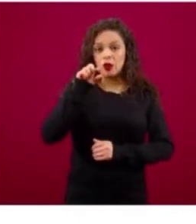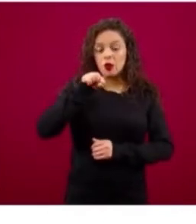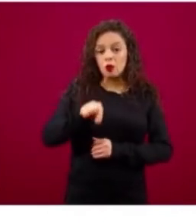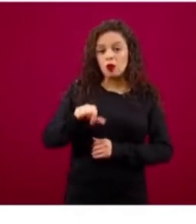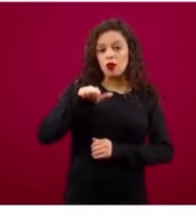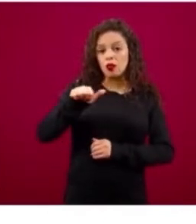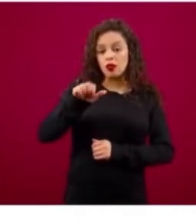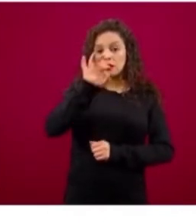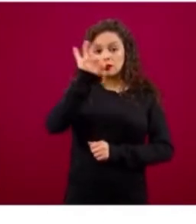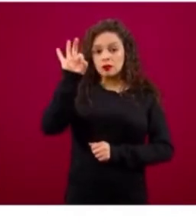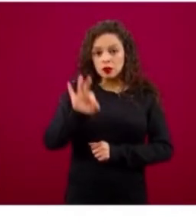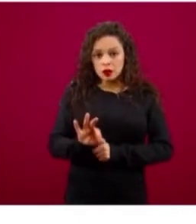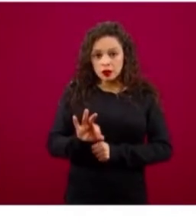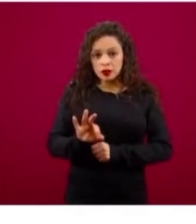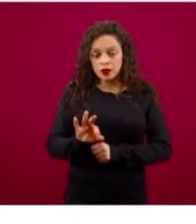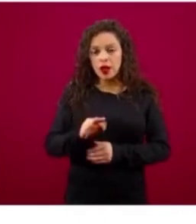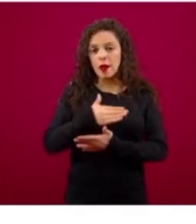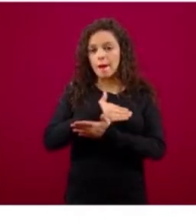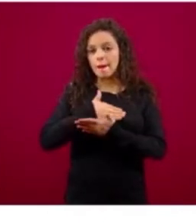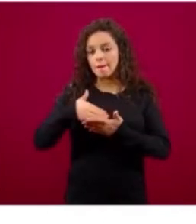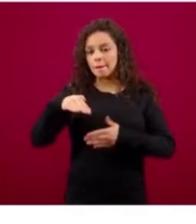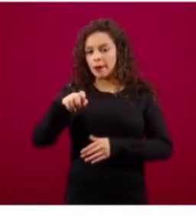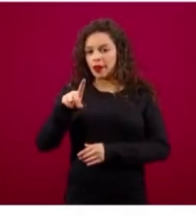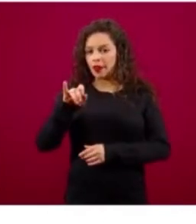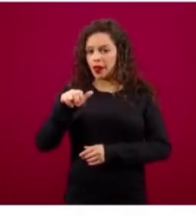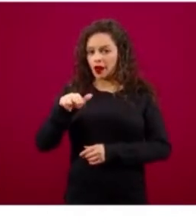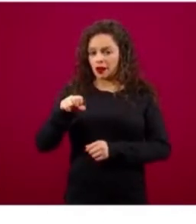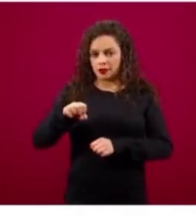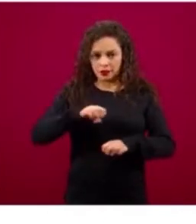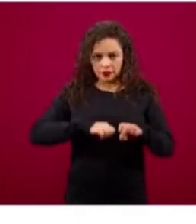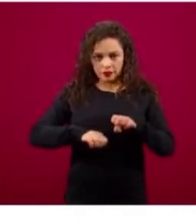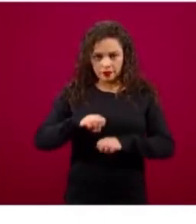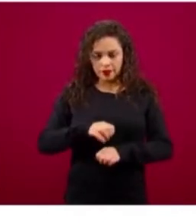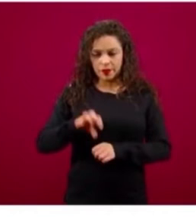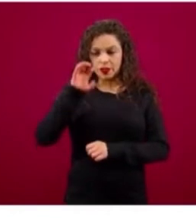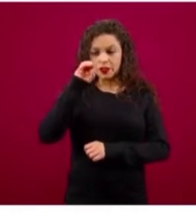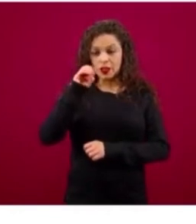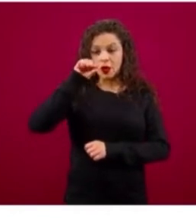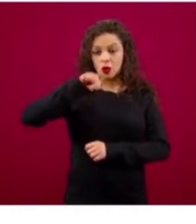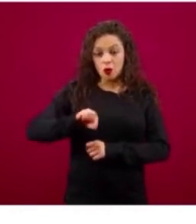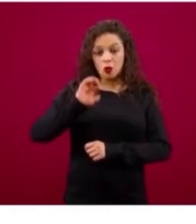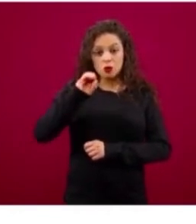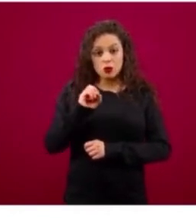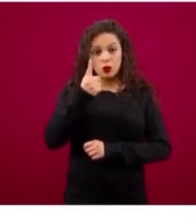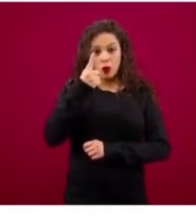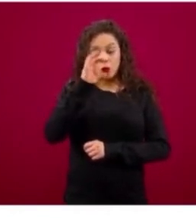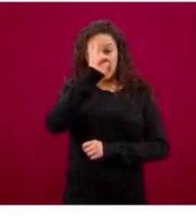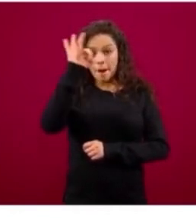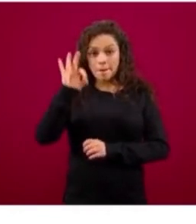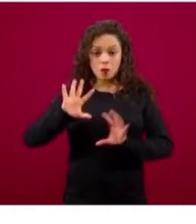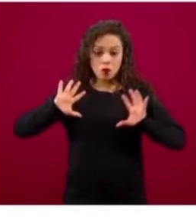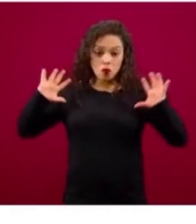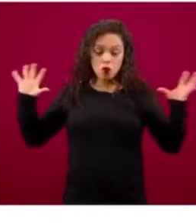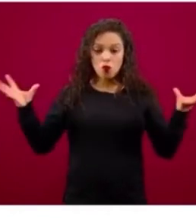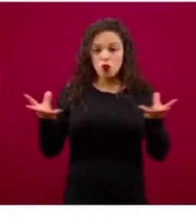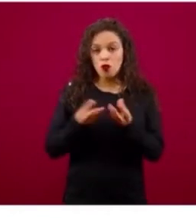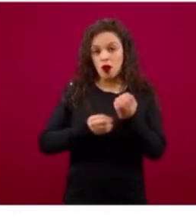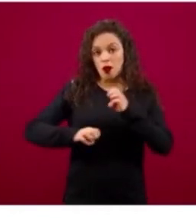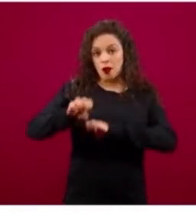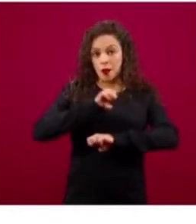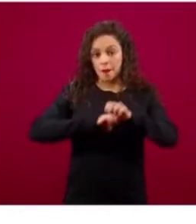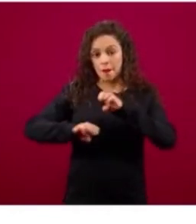medianas y el 0.01 por ciento de todas las empresas que hay en el país